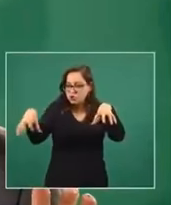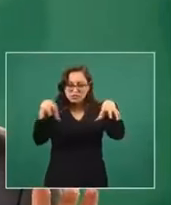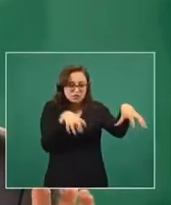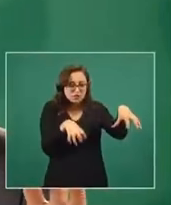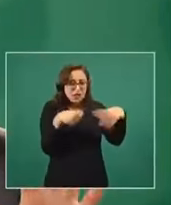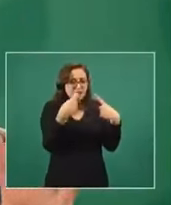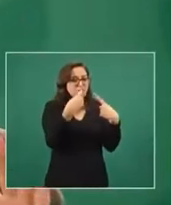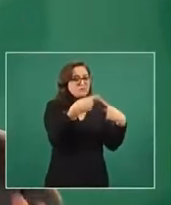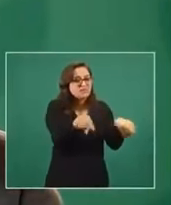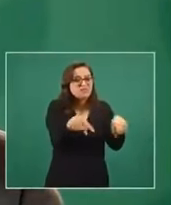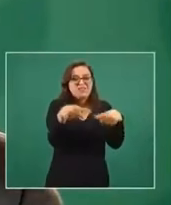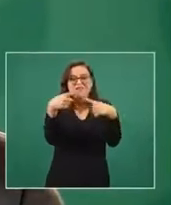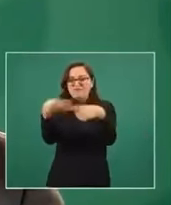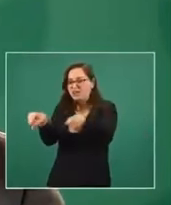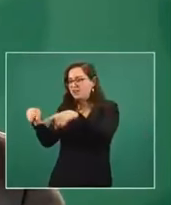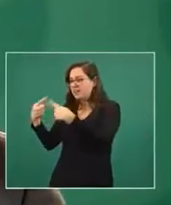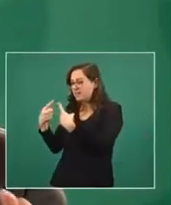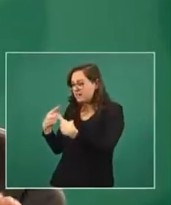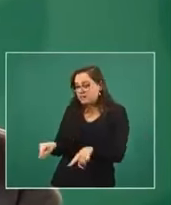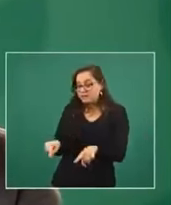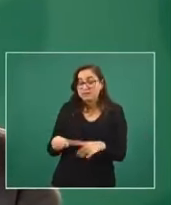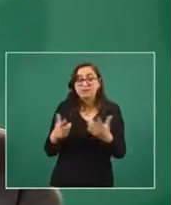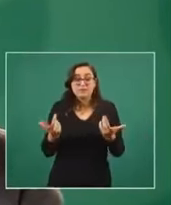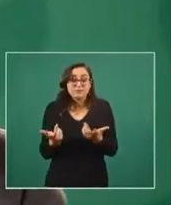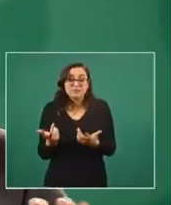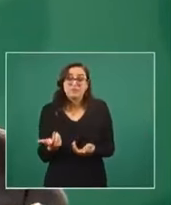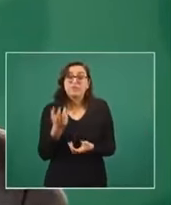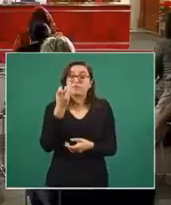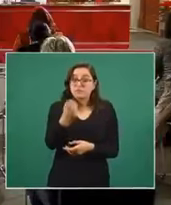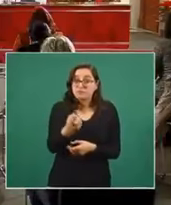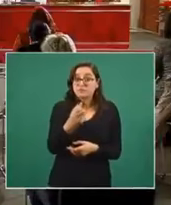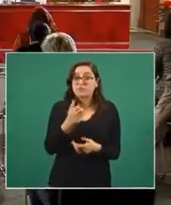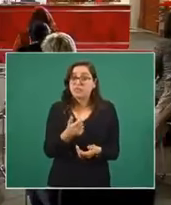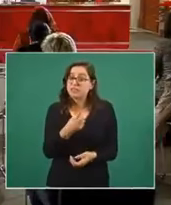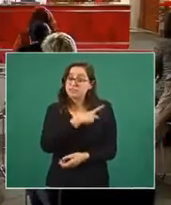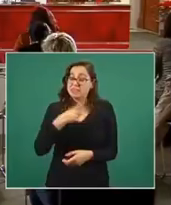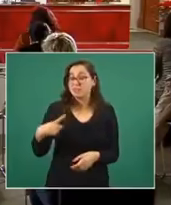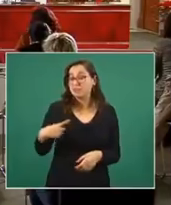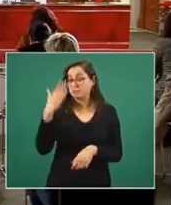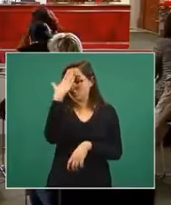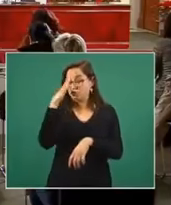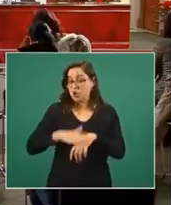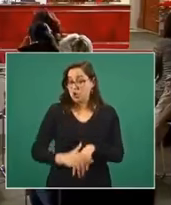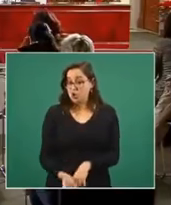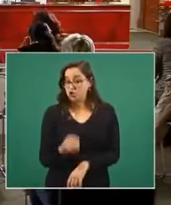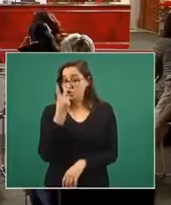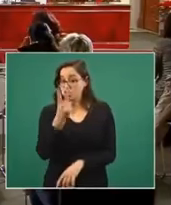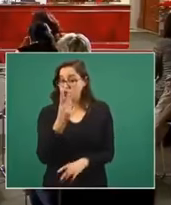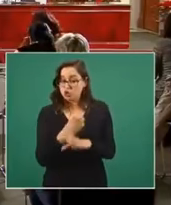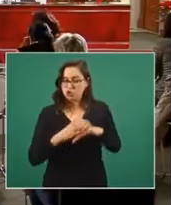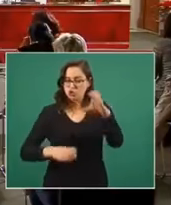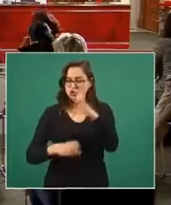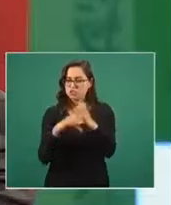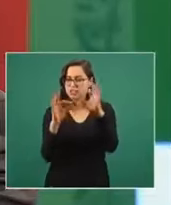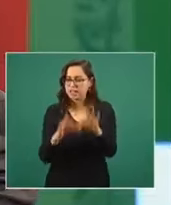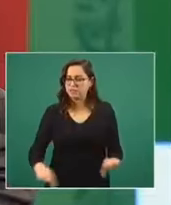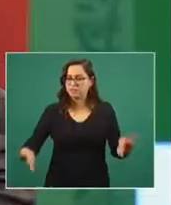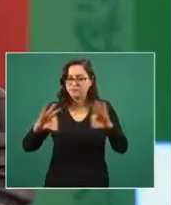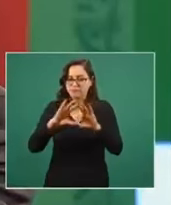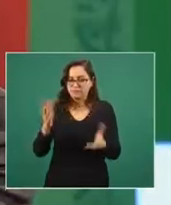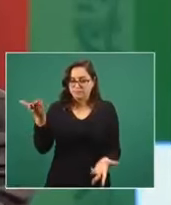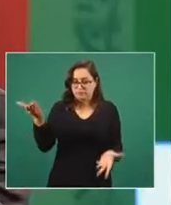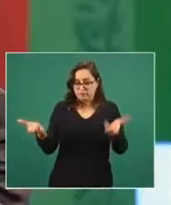importantes que en todo el mundo, en todo el mundo son prioritarios. Por un lado, de manera inmediata,